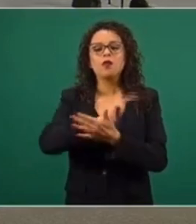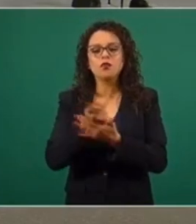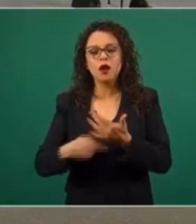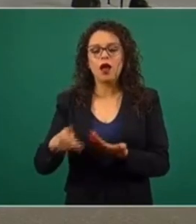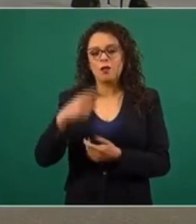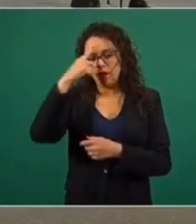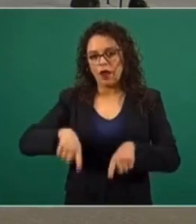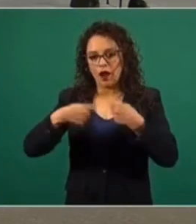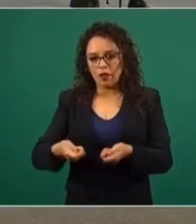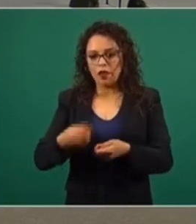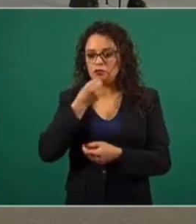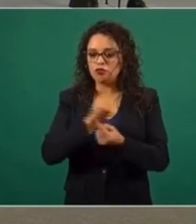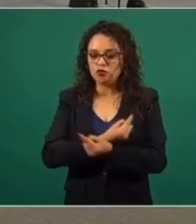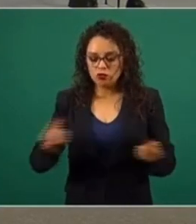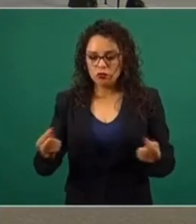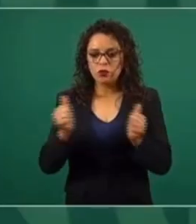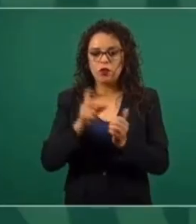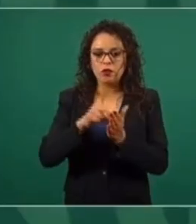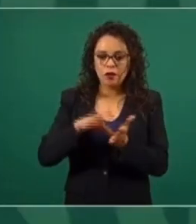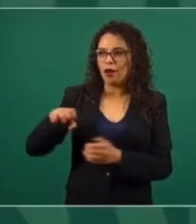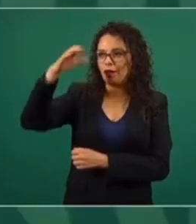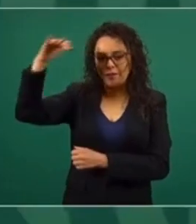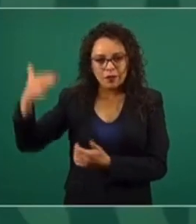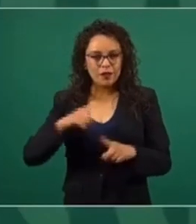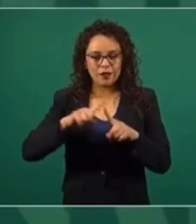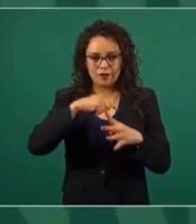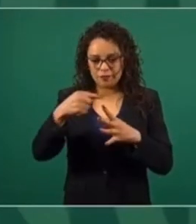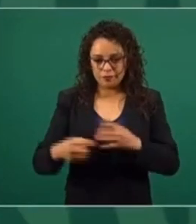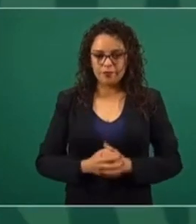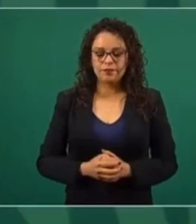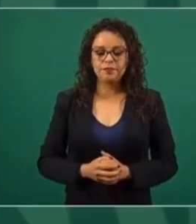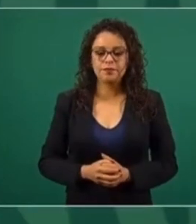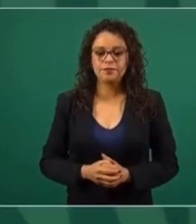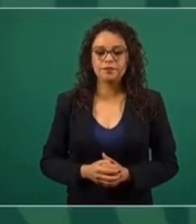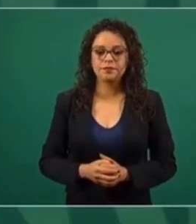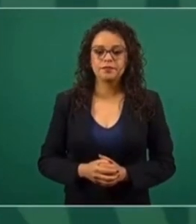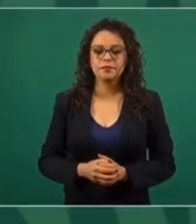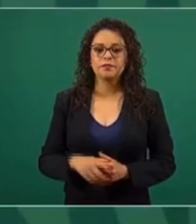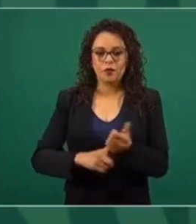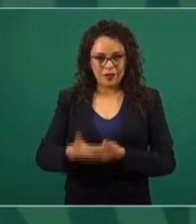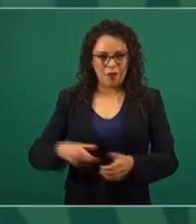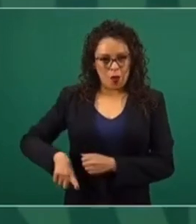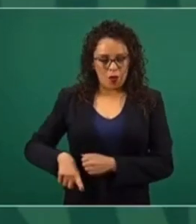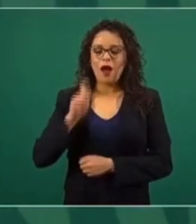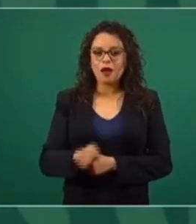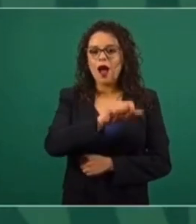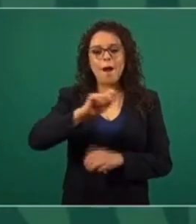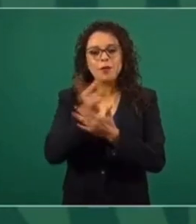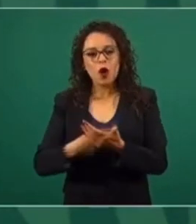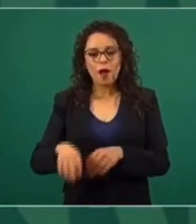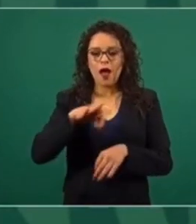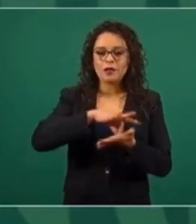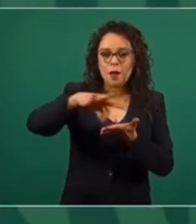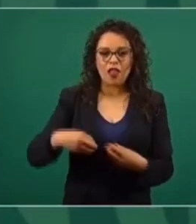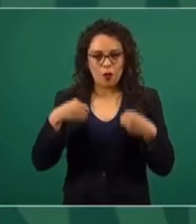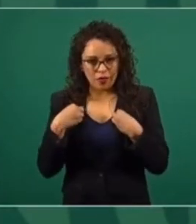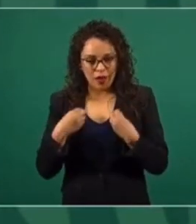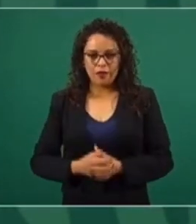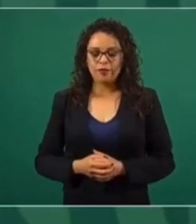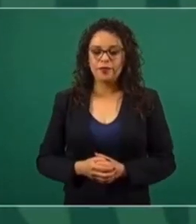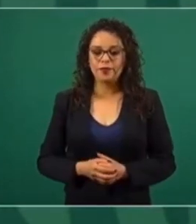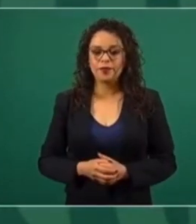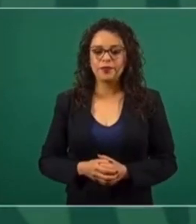los que entregan el apoyo a niñas y niños con discapacidad, los que trabajan en Sembrando Vida, los que están